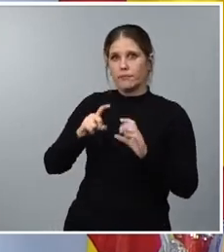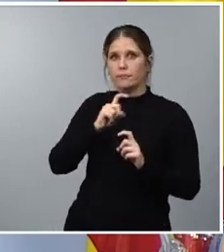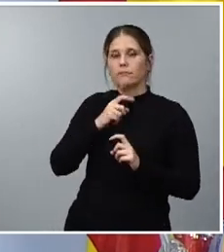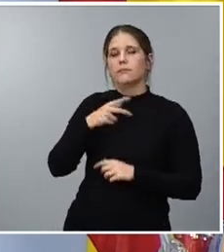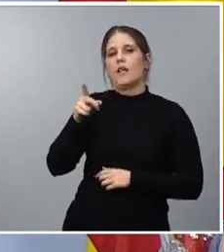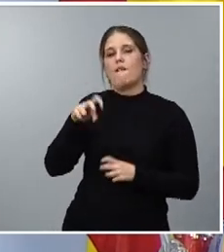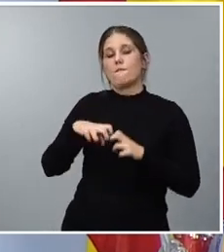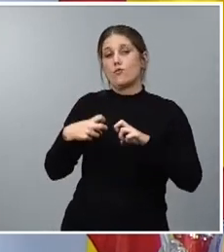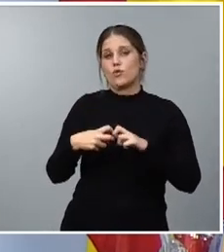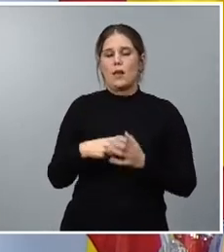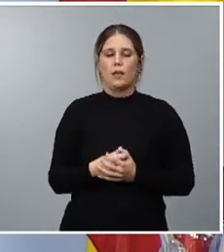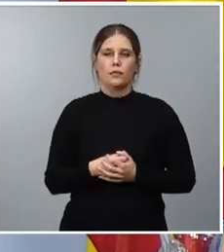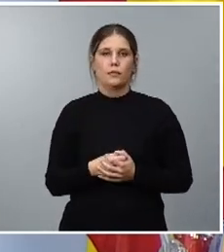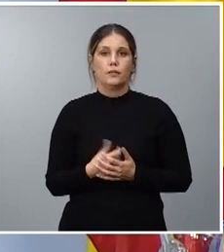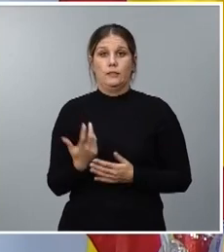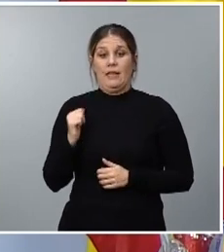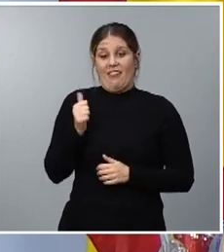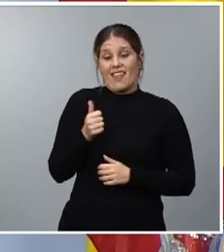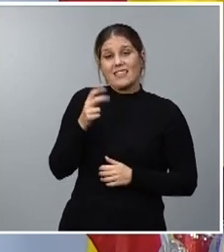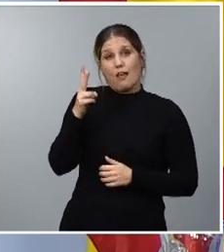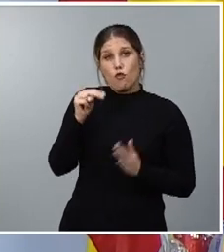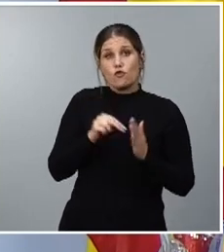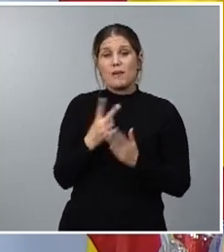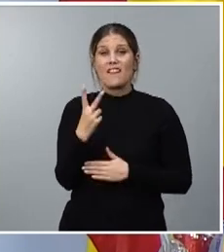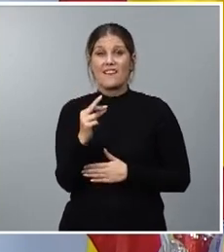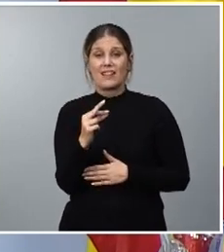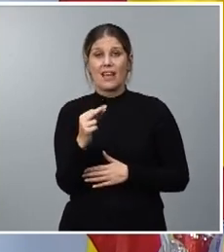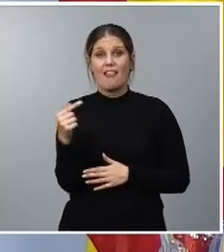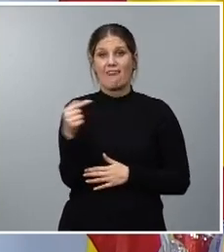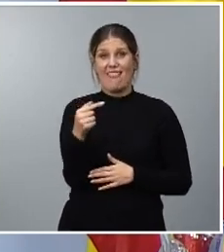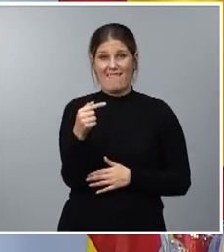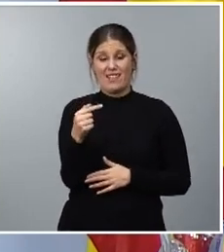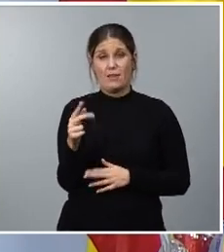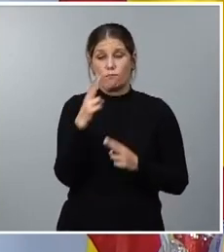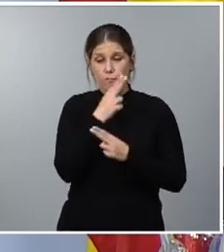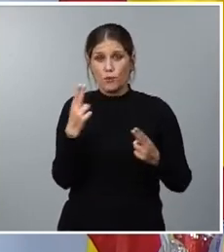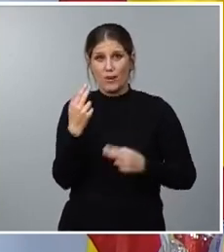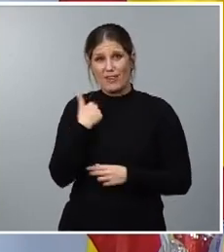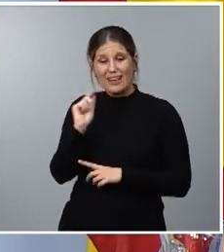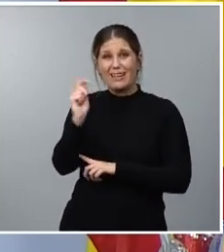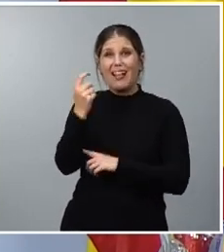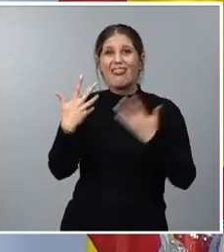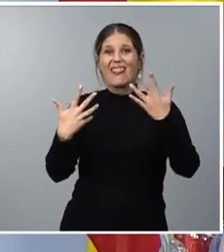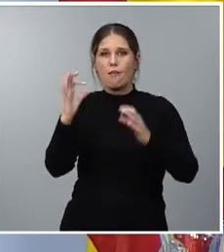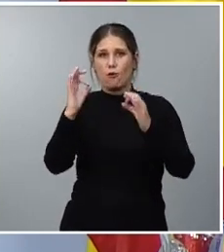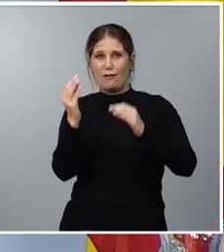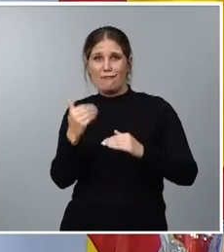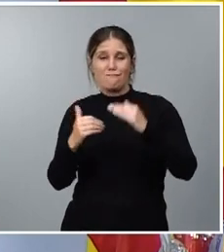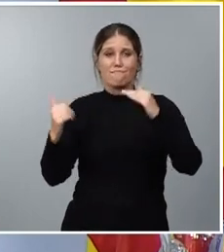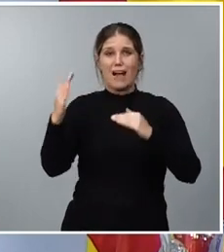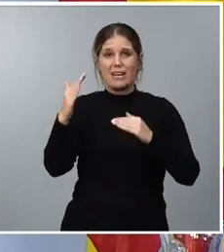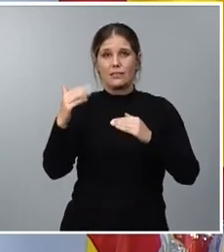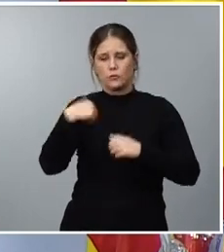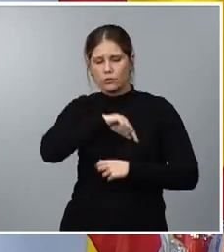por tanto verán ustedes que desde el año 20 donde el déficit público alcanzó y estuvo por encima del 10% el